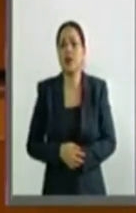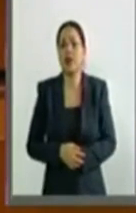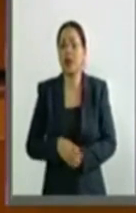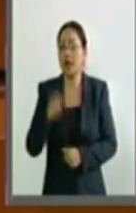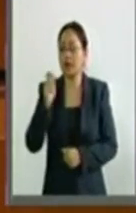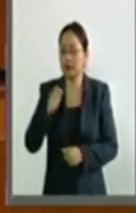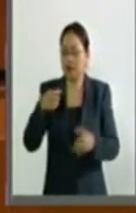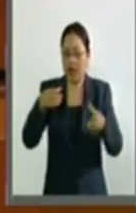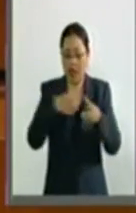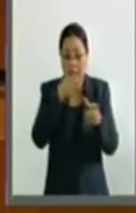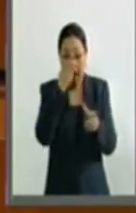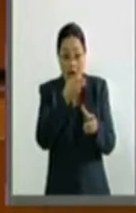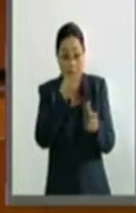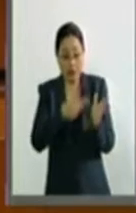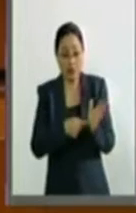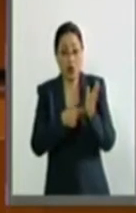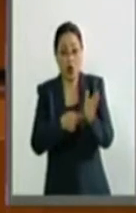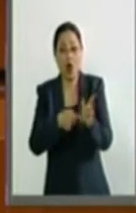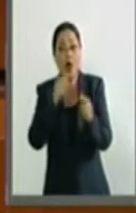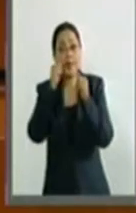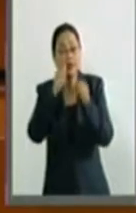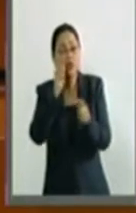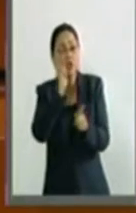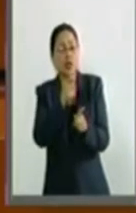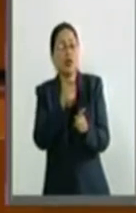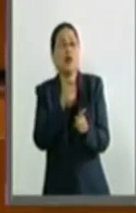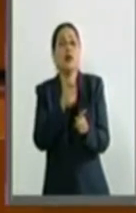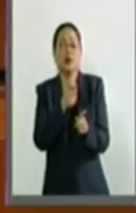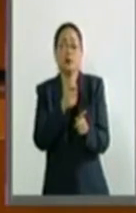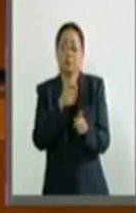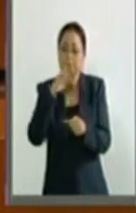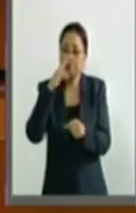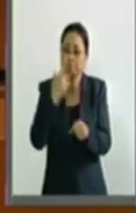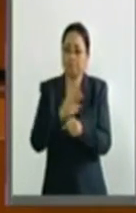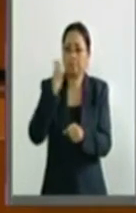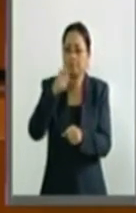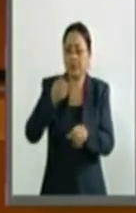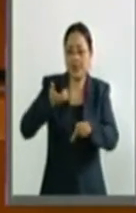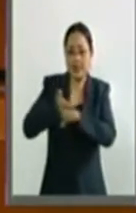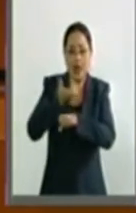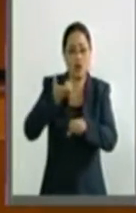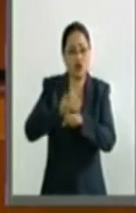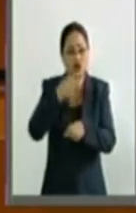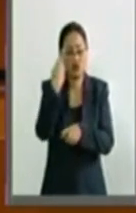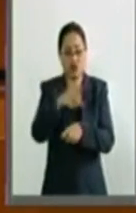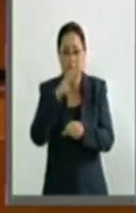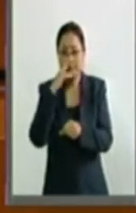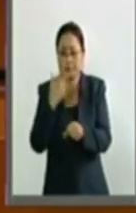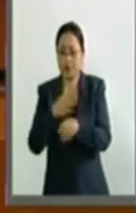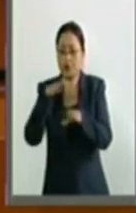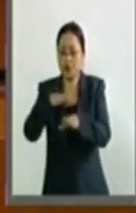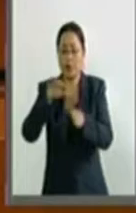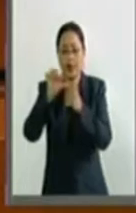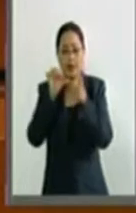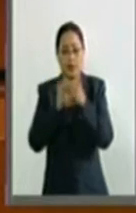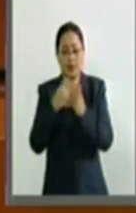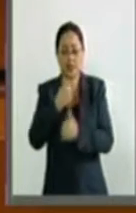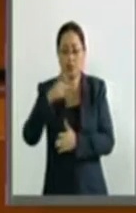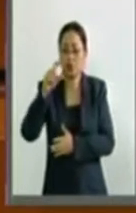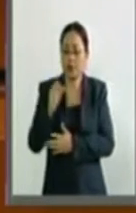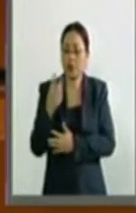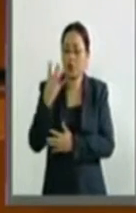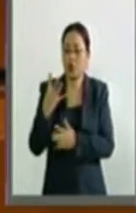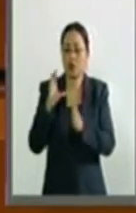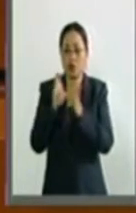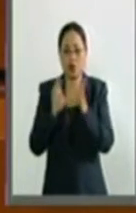residuales, por lo que su atención compete a las entidades federativas, conforme al artículo 124